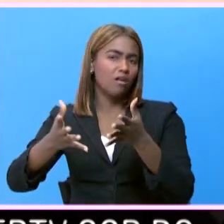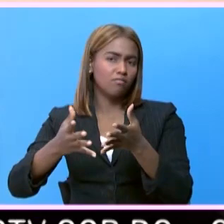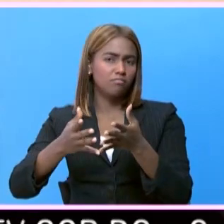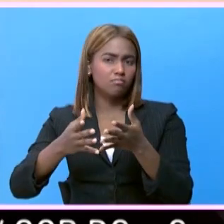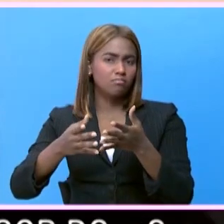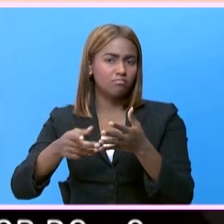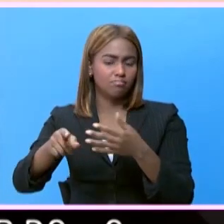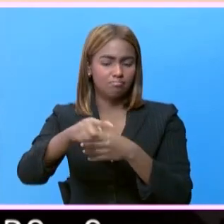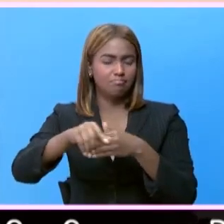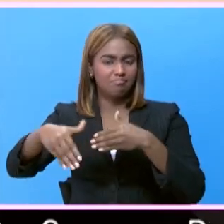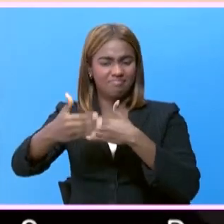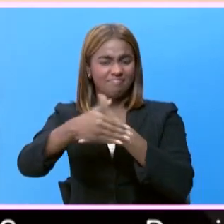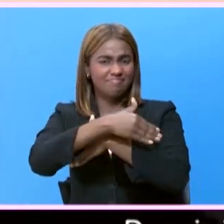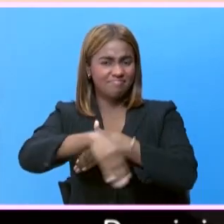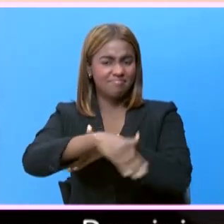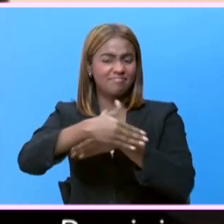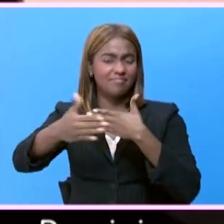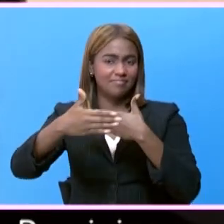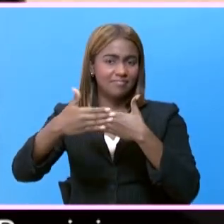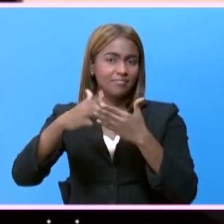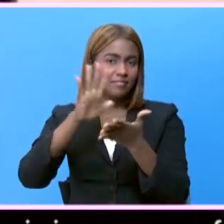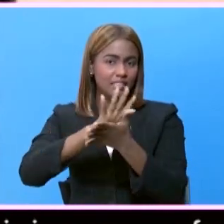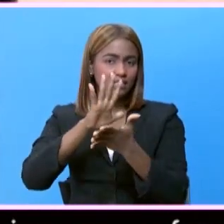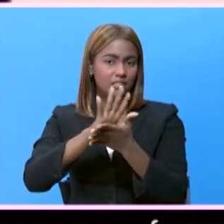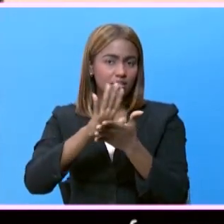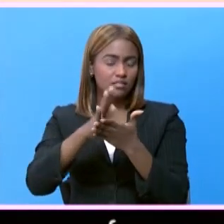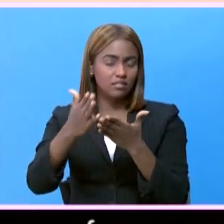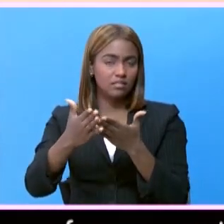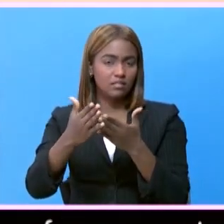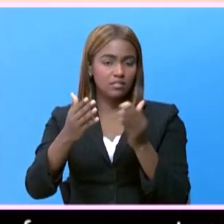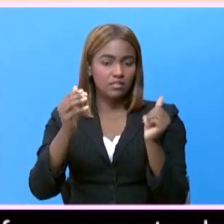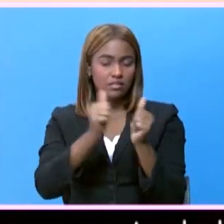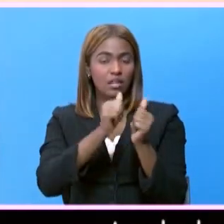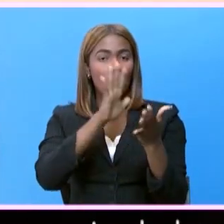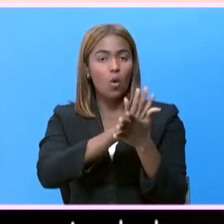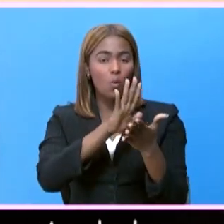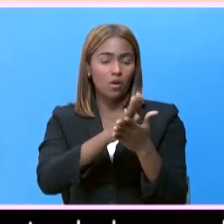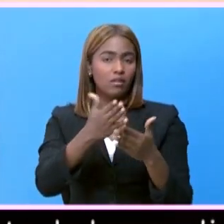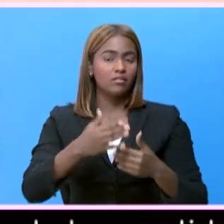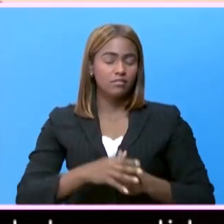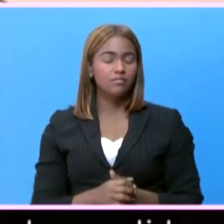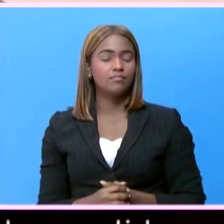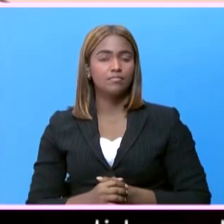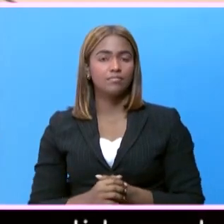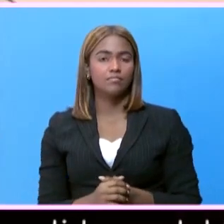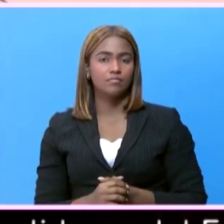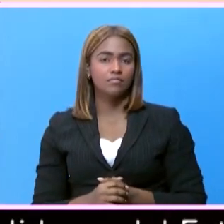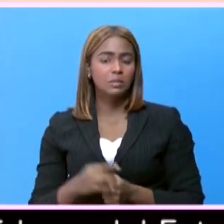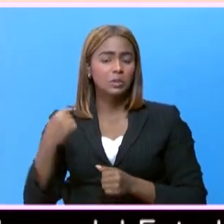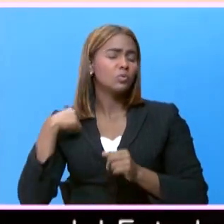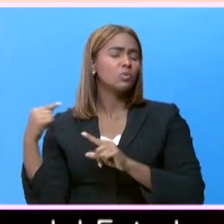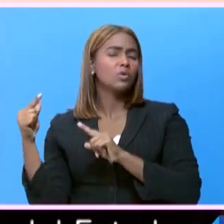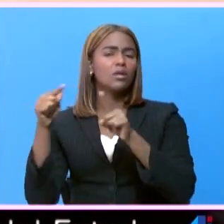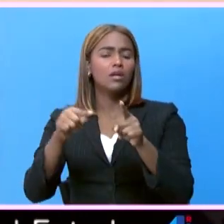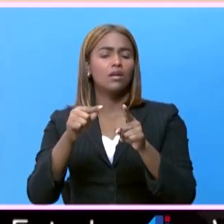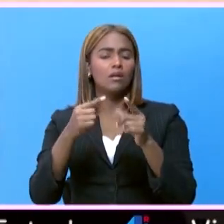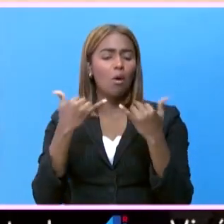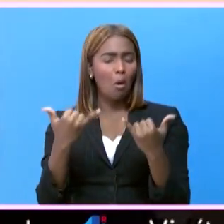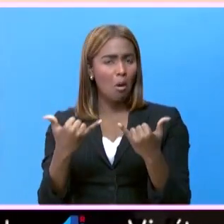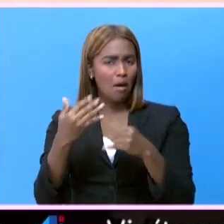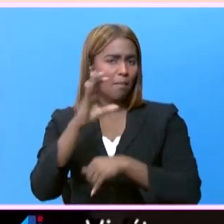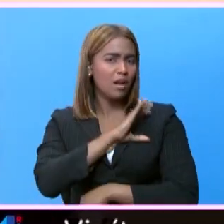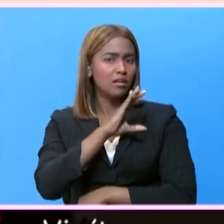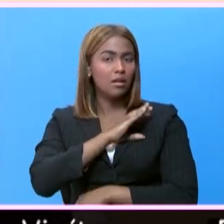ahí en el callejón de la escuela, entre la escuela Padre Brea y Manuel y María Castillo. Yo estoy aquí en el cuarto de hoy